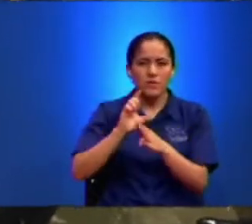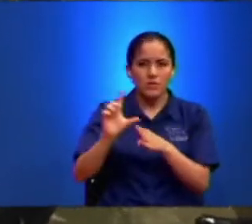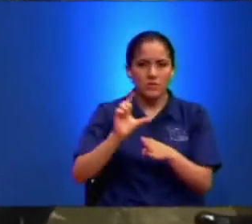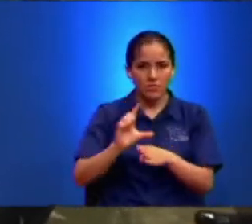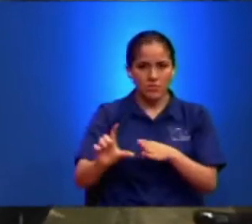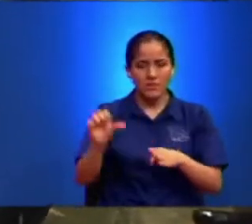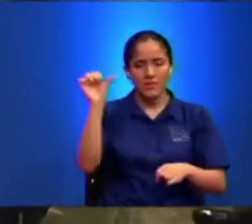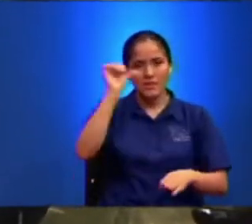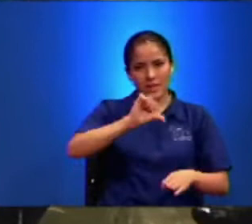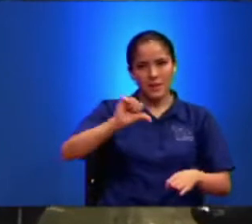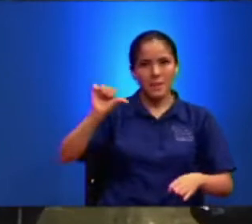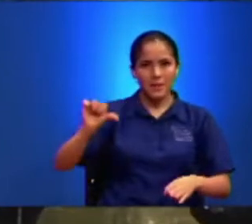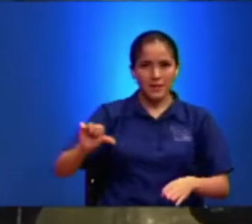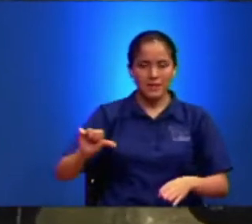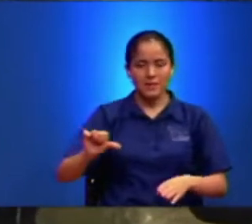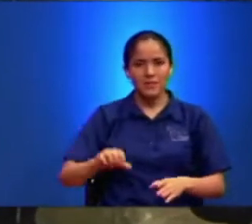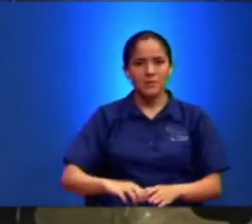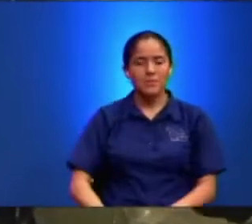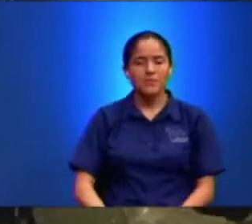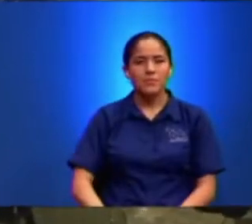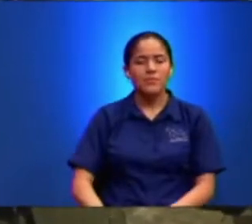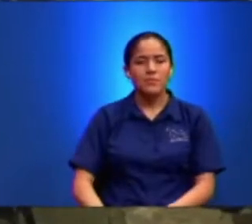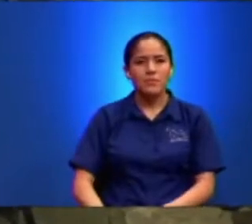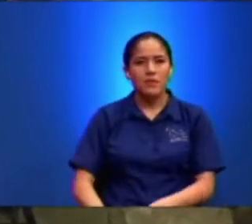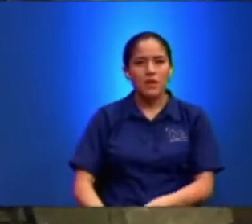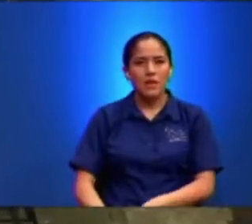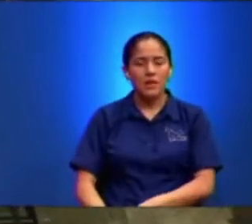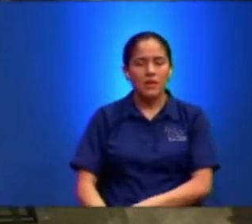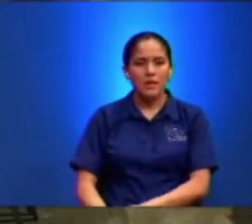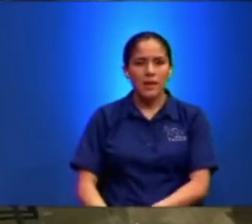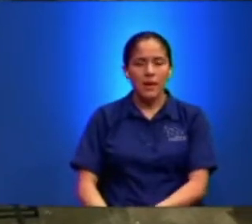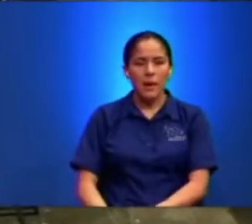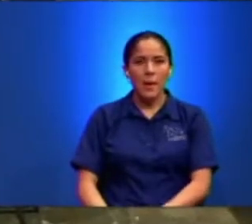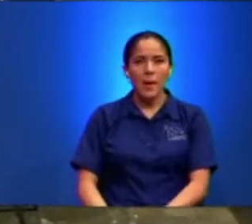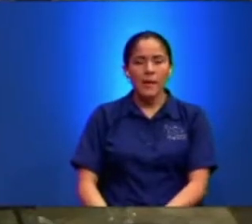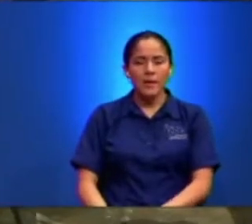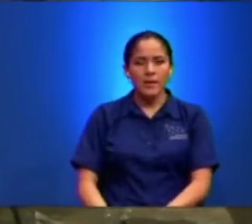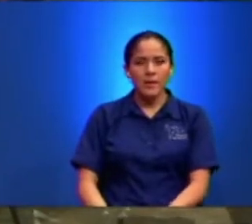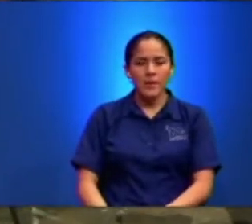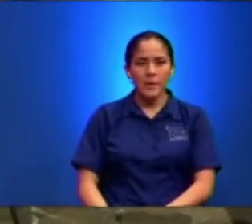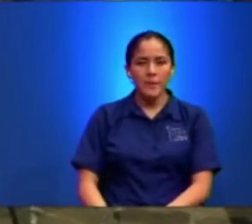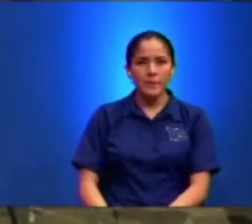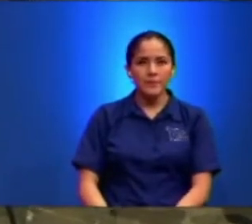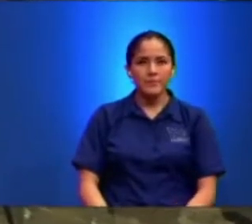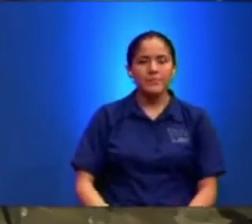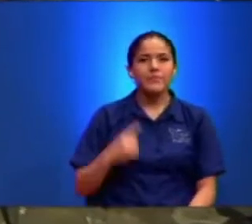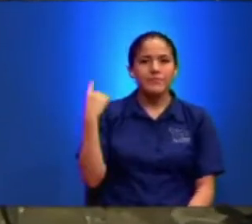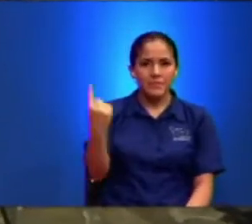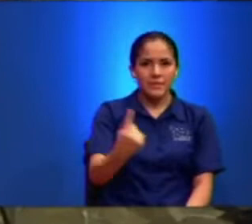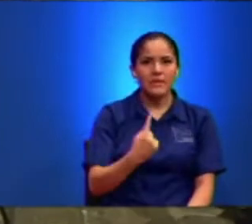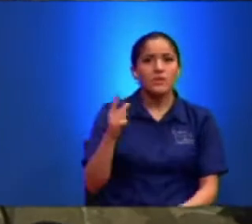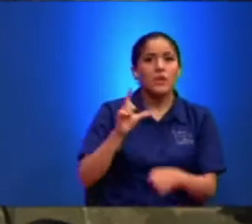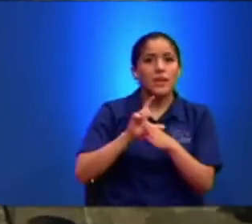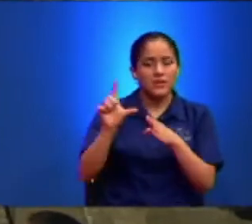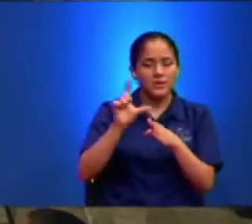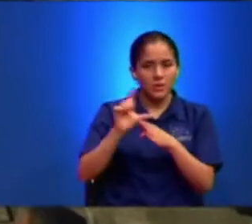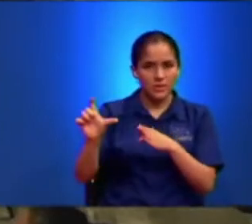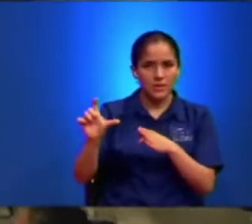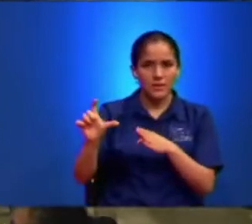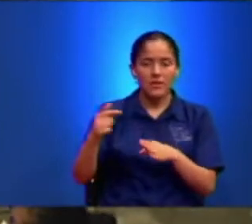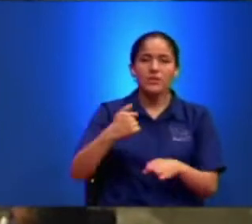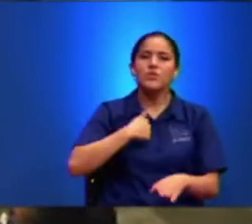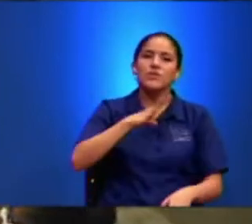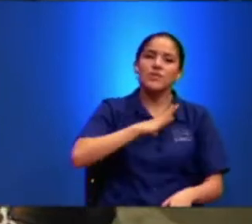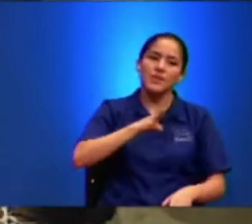De Omicron Y De Todas Las Cosas Que Puedan Estar Tengo La Esperanza